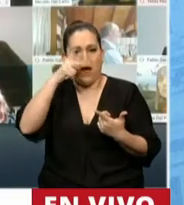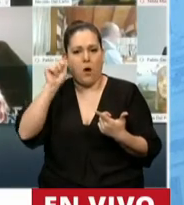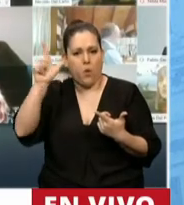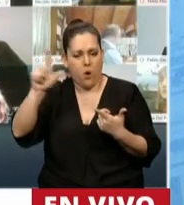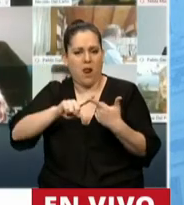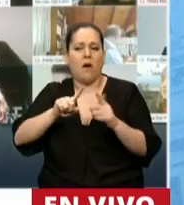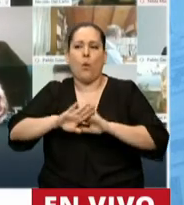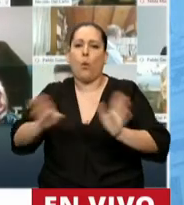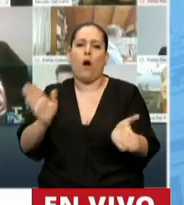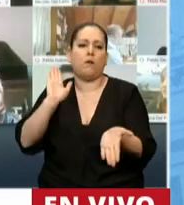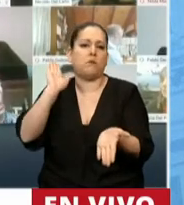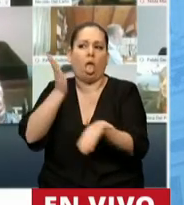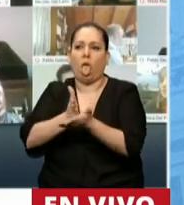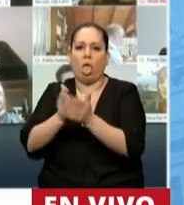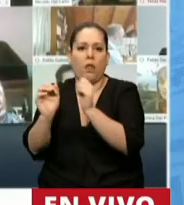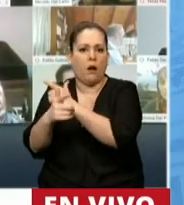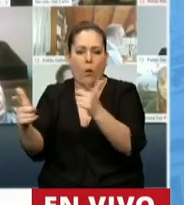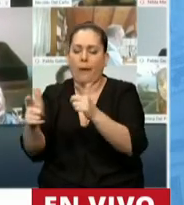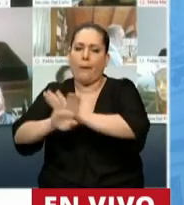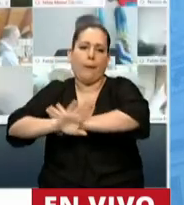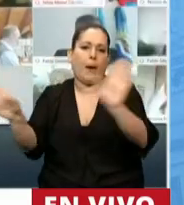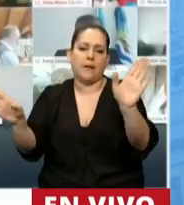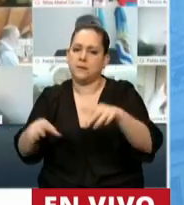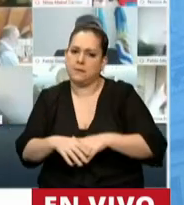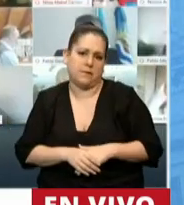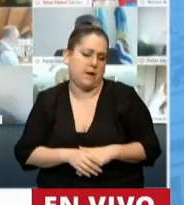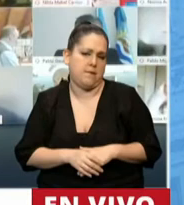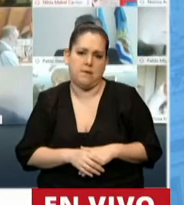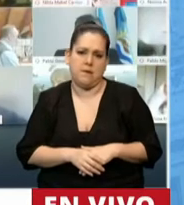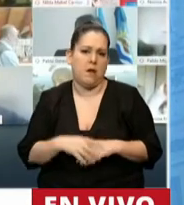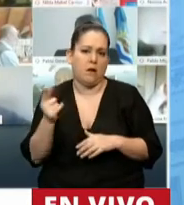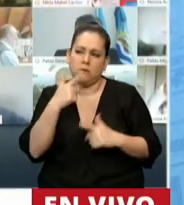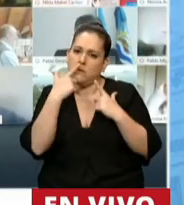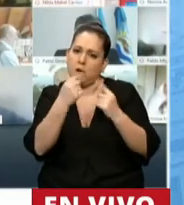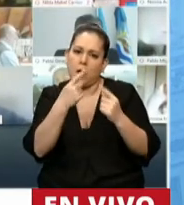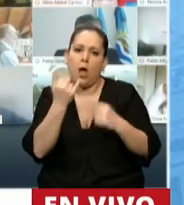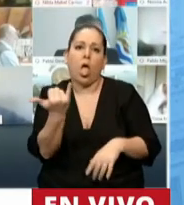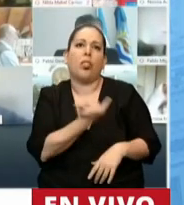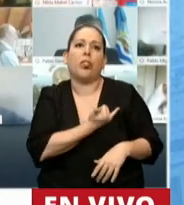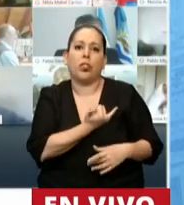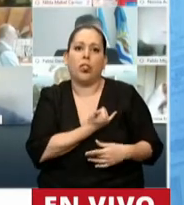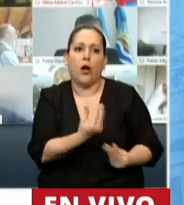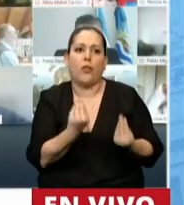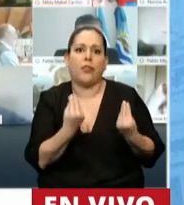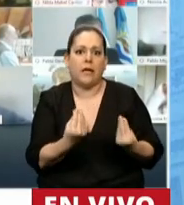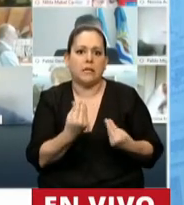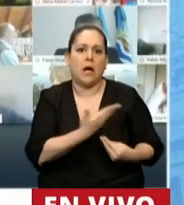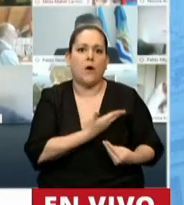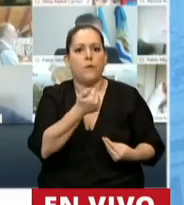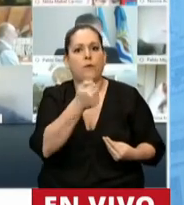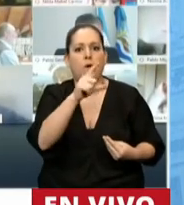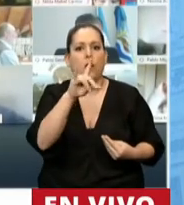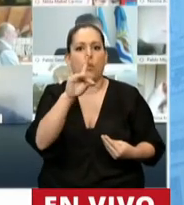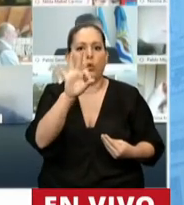de impunidad y, por supuesto, a repetir lo que venimos planteando que es la pregunta de dónde está Facundo Castro, yo